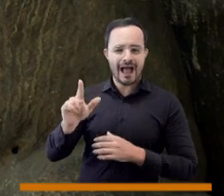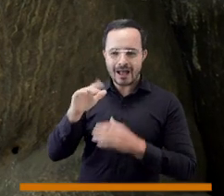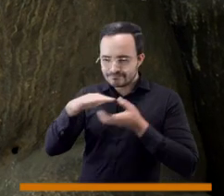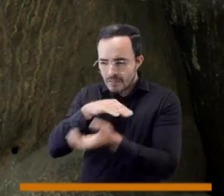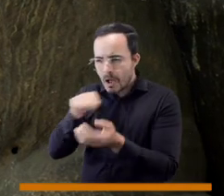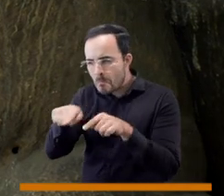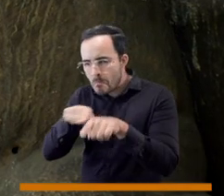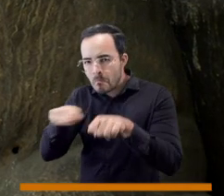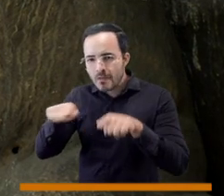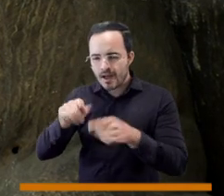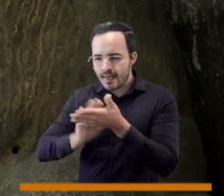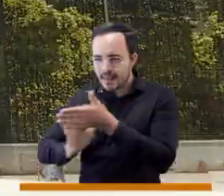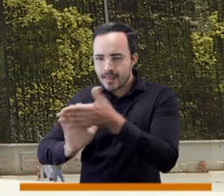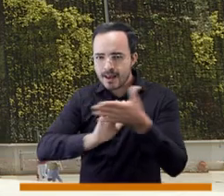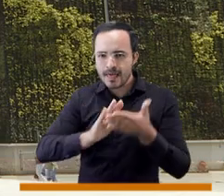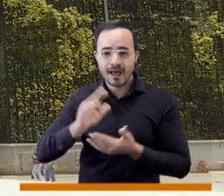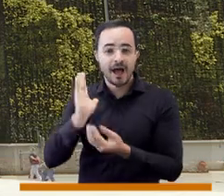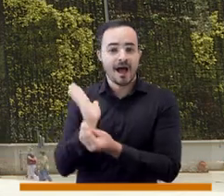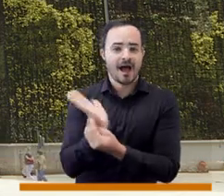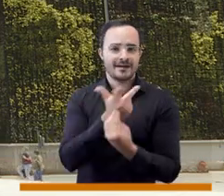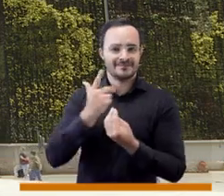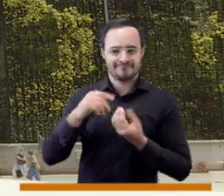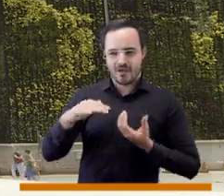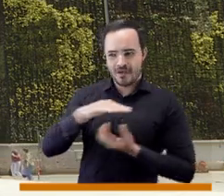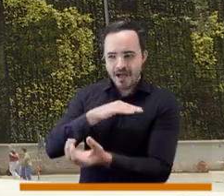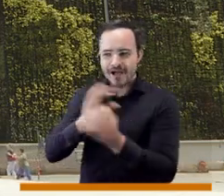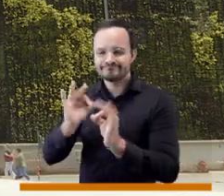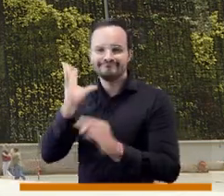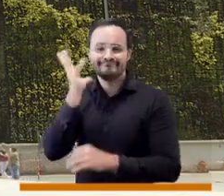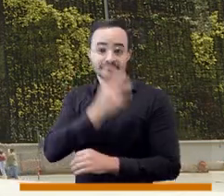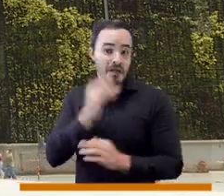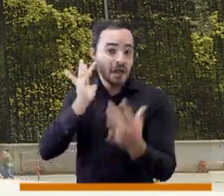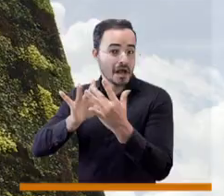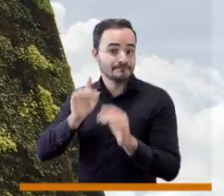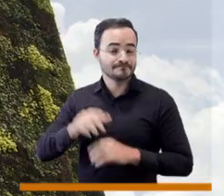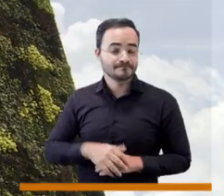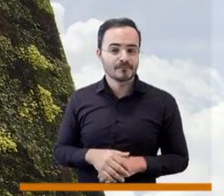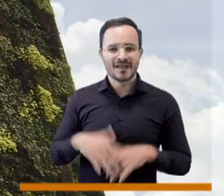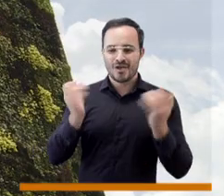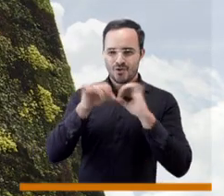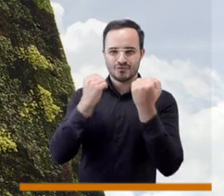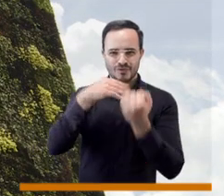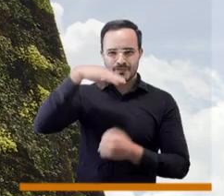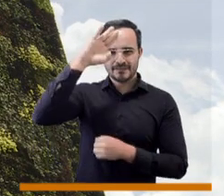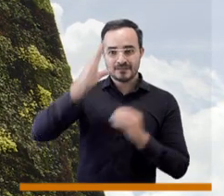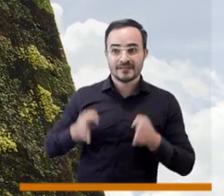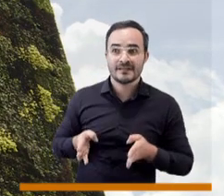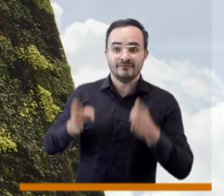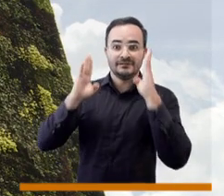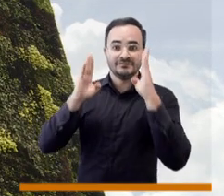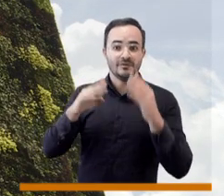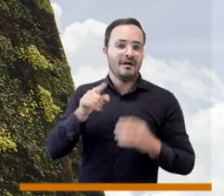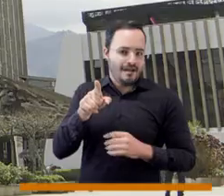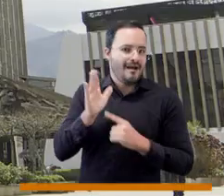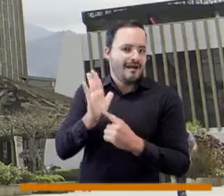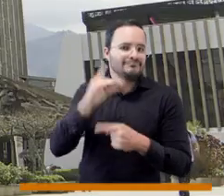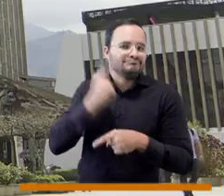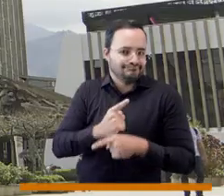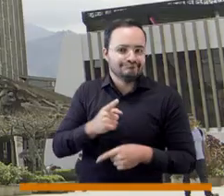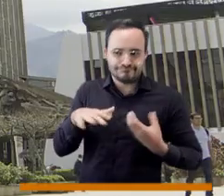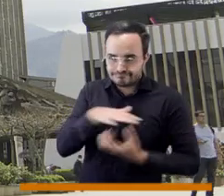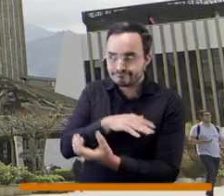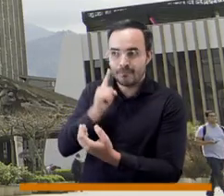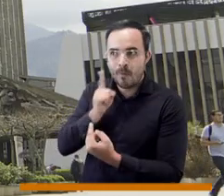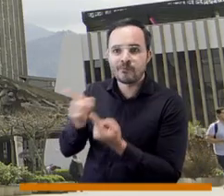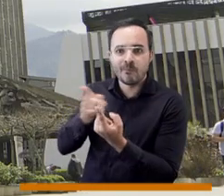nuestros artistas más importantes. El edificio del Consejo de Medellín es un ejemplo de ello, aquí podemos encontrar